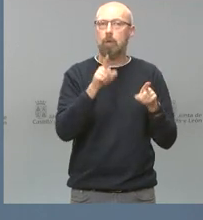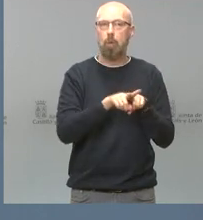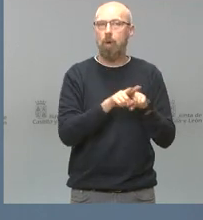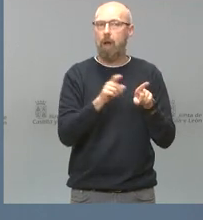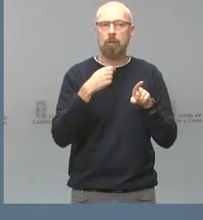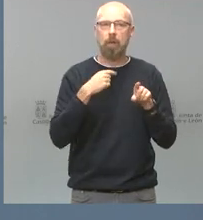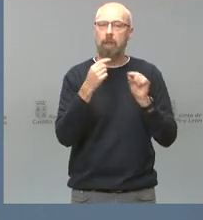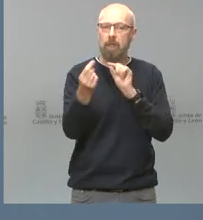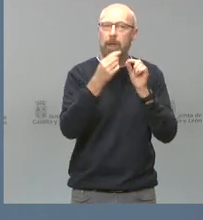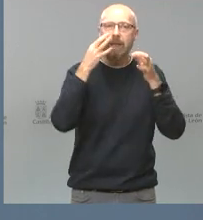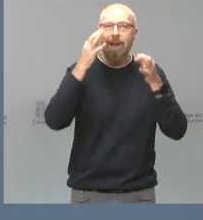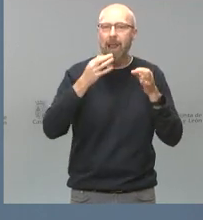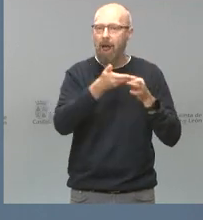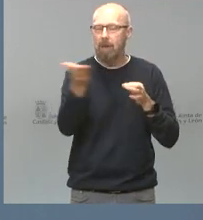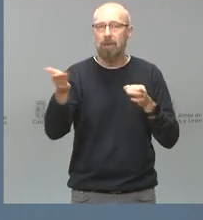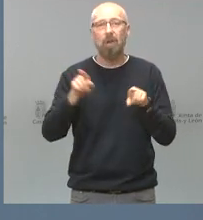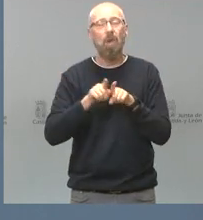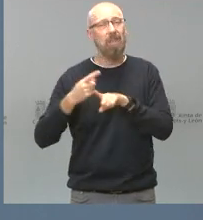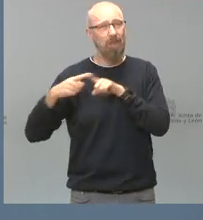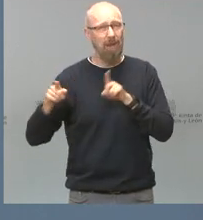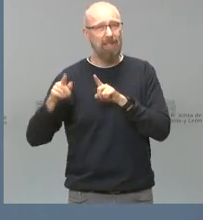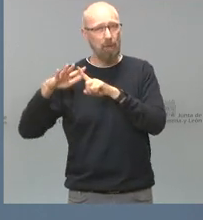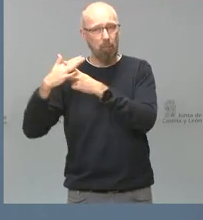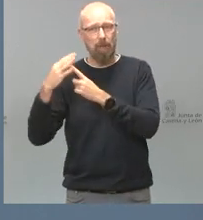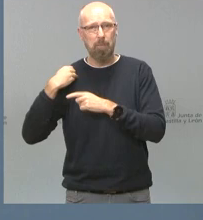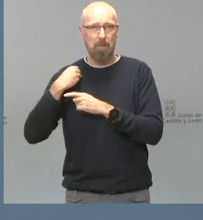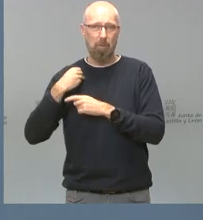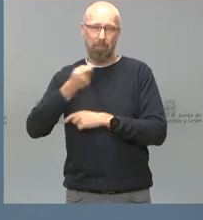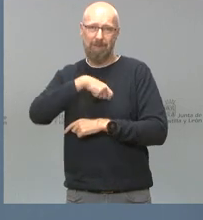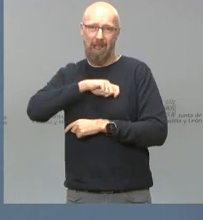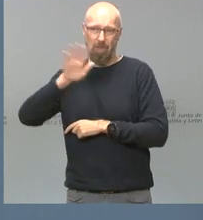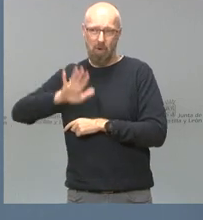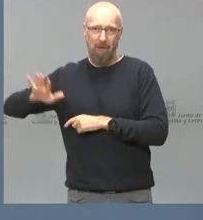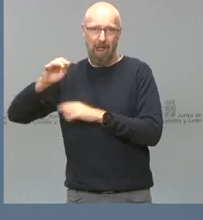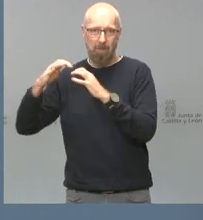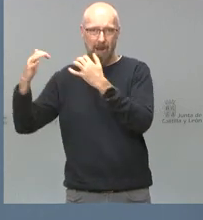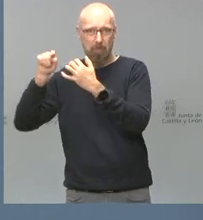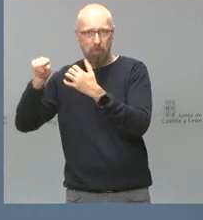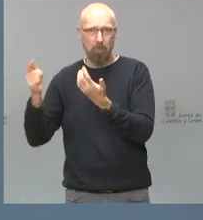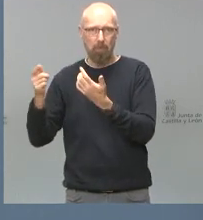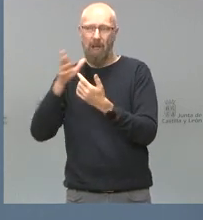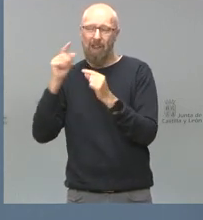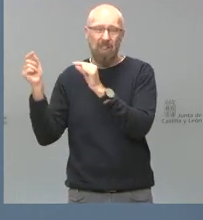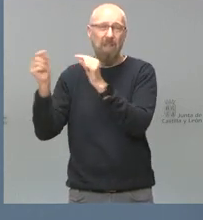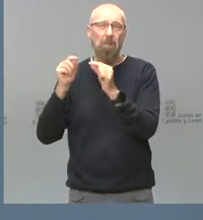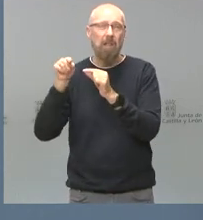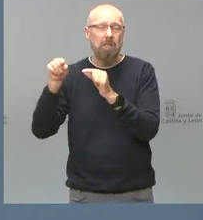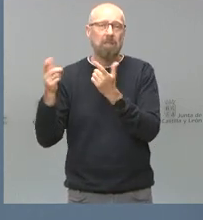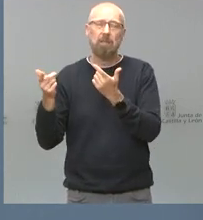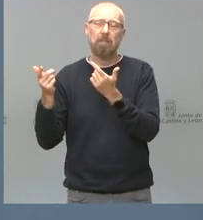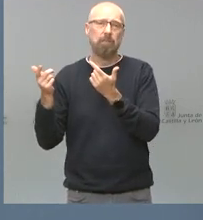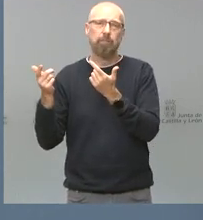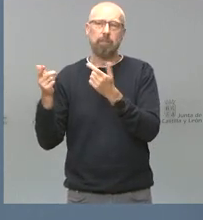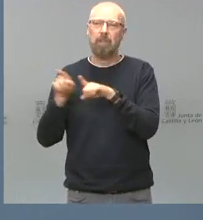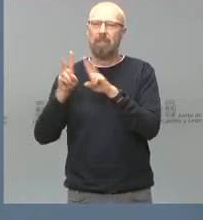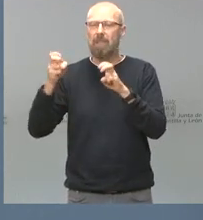concretas. Dista mucho de lo que está pasando en este momento también en el Parlamento Nacional, donde lo que se está debatiendo es eliminar el